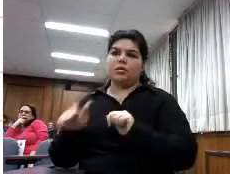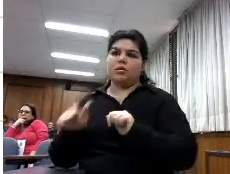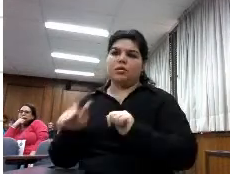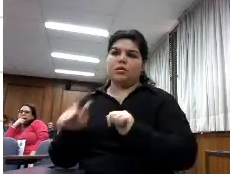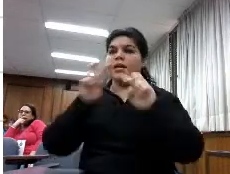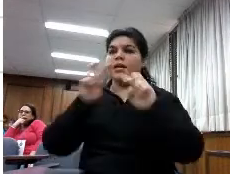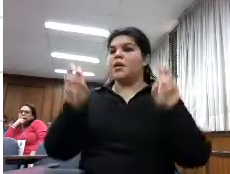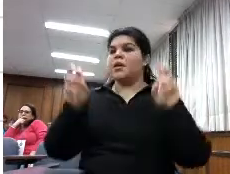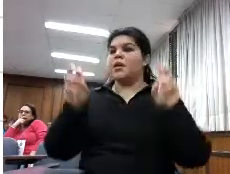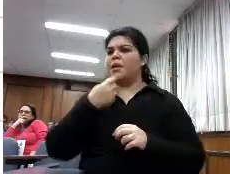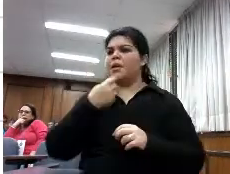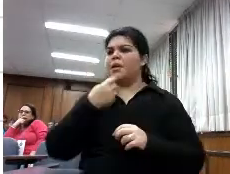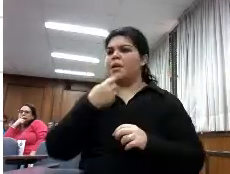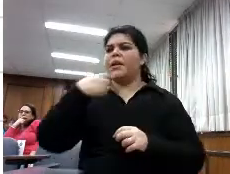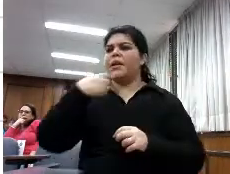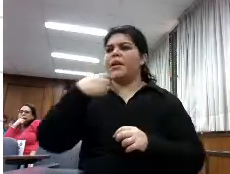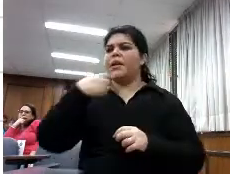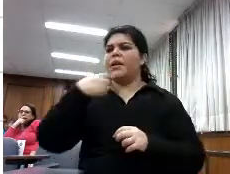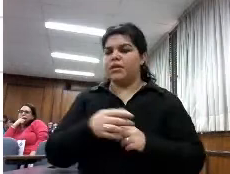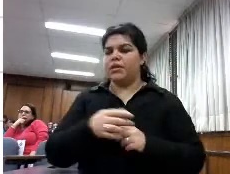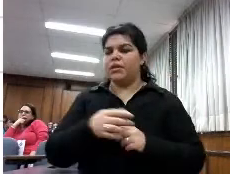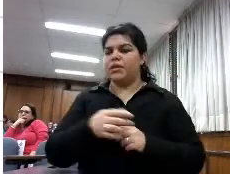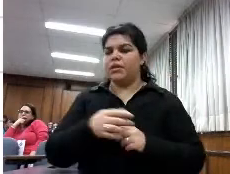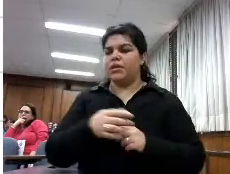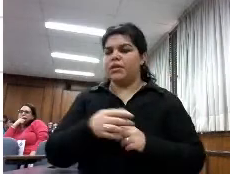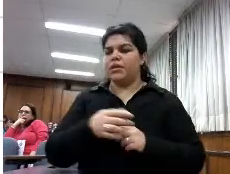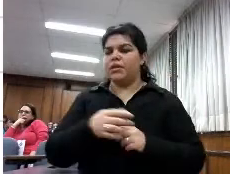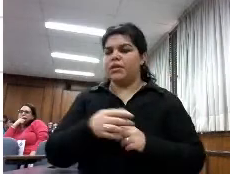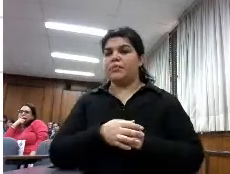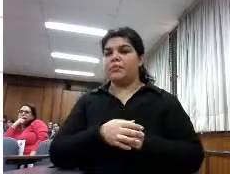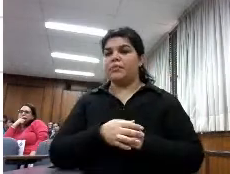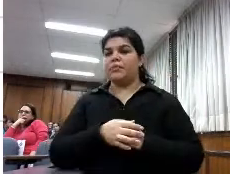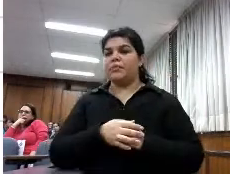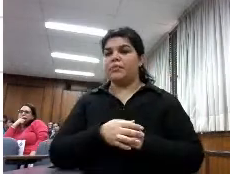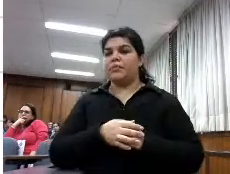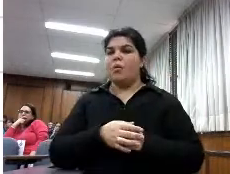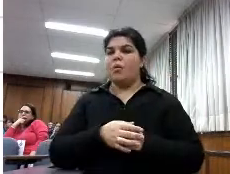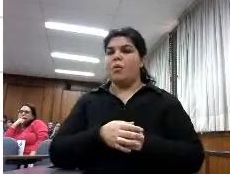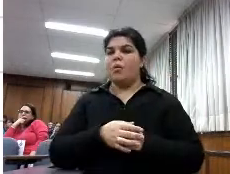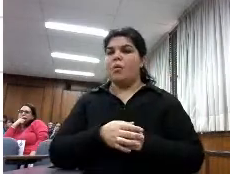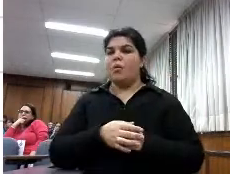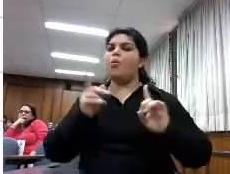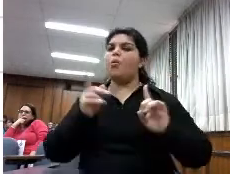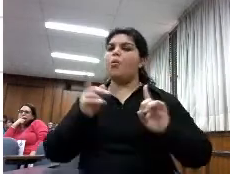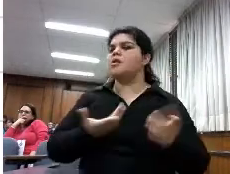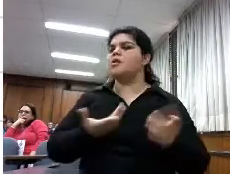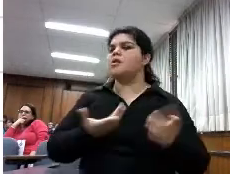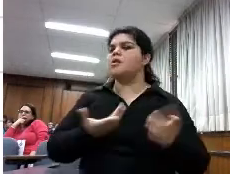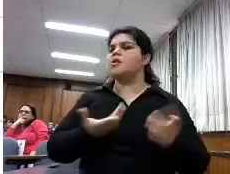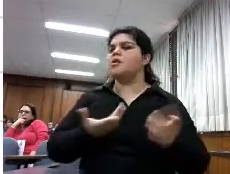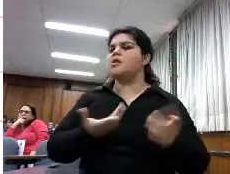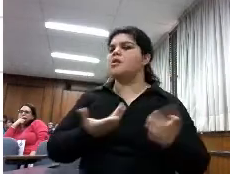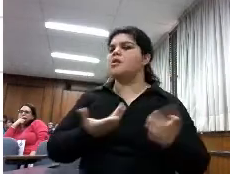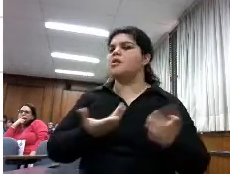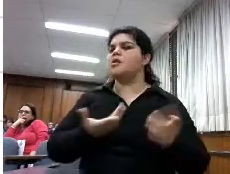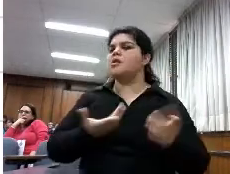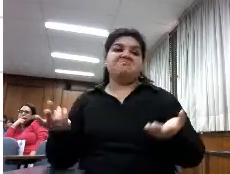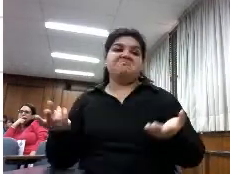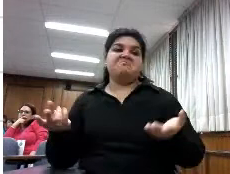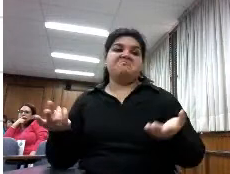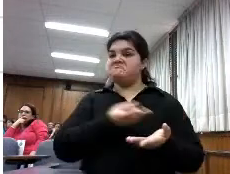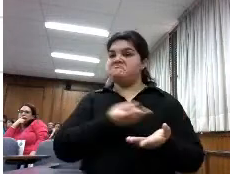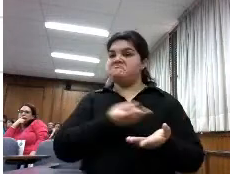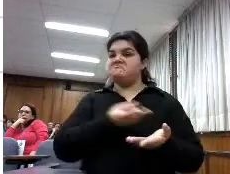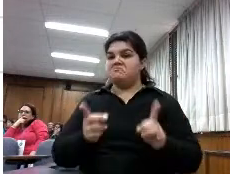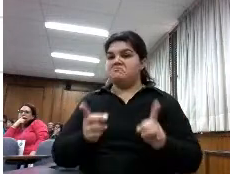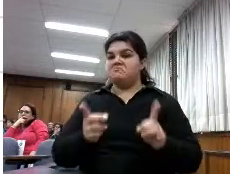gente consideraba que uno y otro son muy fácil de usar fundamentalmente si bien luego no conocían muchos de estos